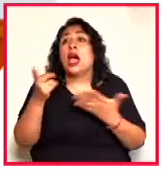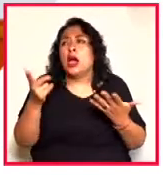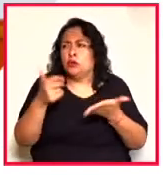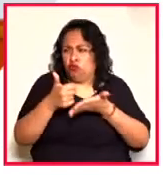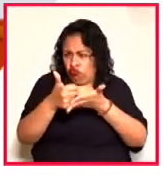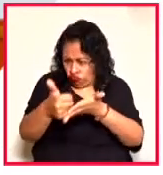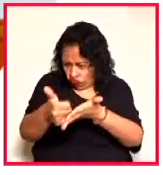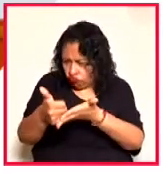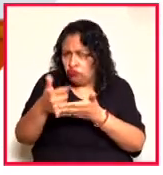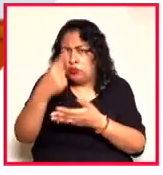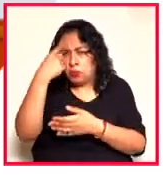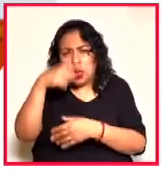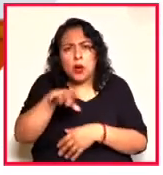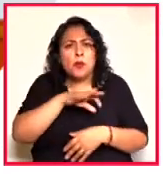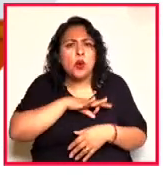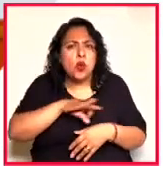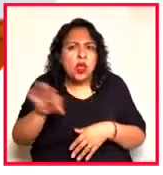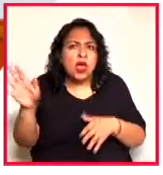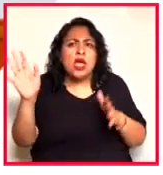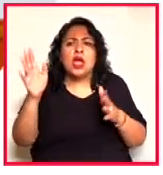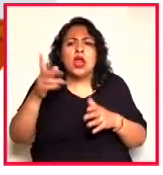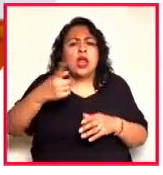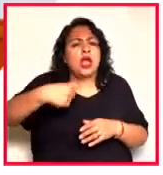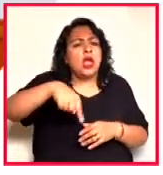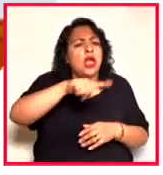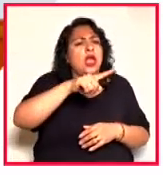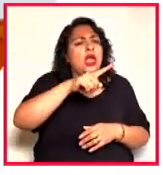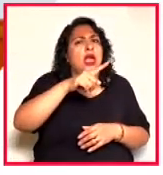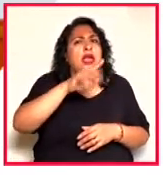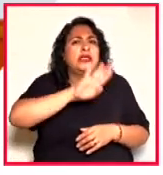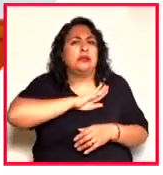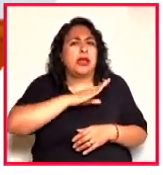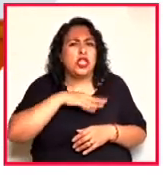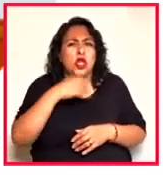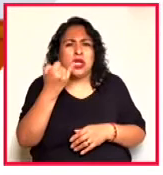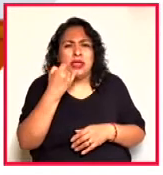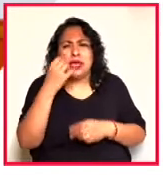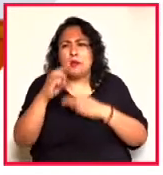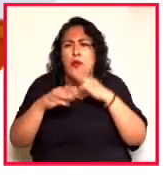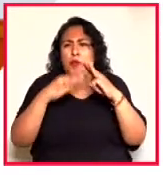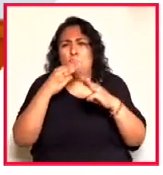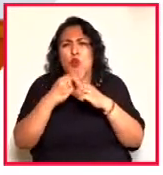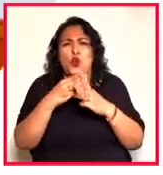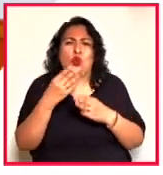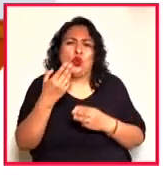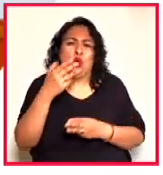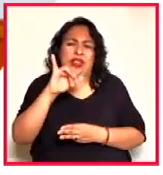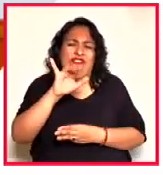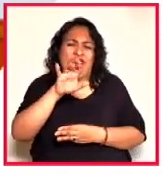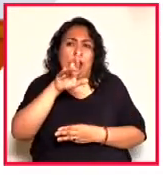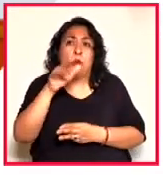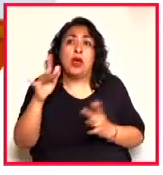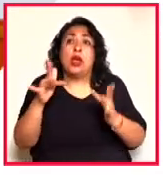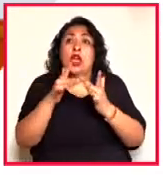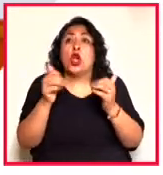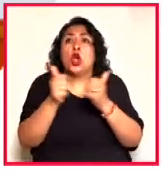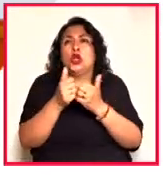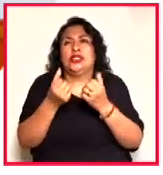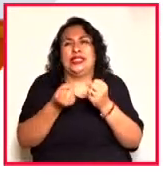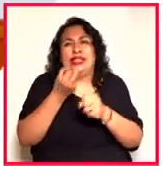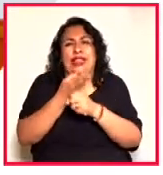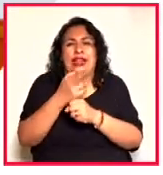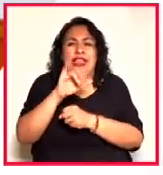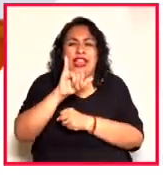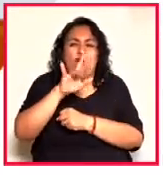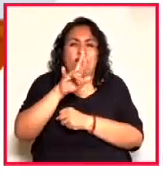a promover los propios españoles tan diversos del mundo iberoamericano. Esto en colaboración con la Secretaría Iberoamericana. Hay